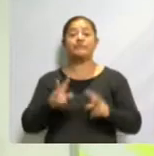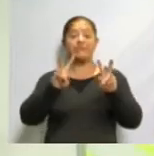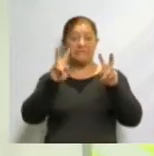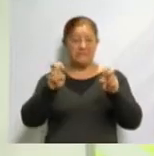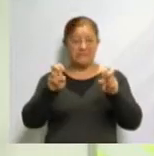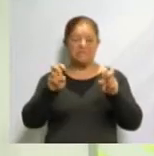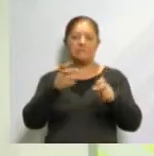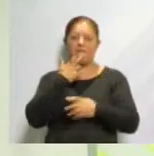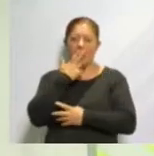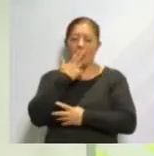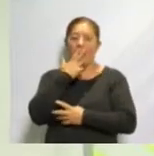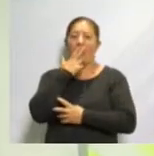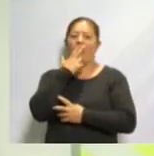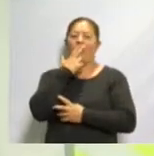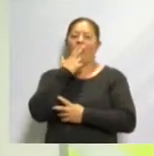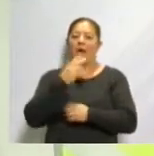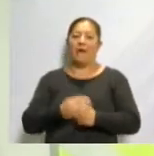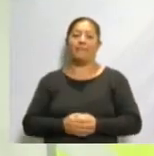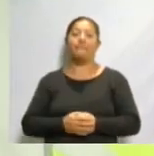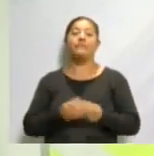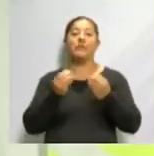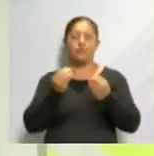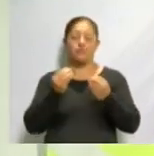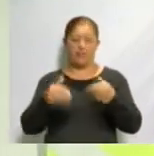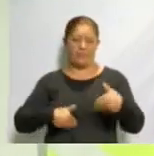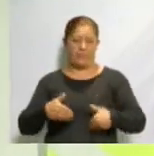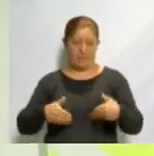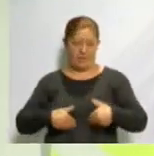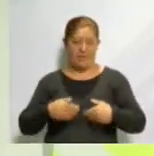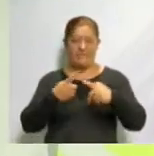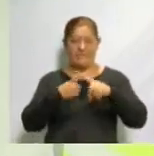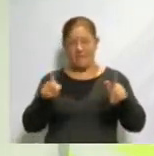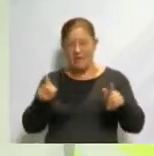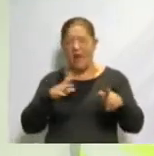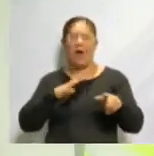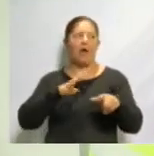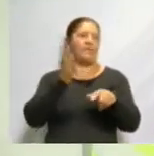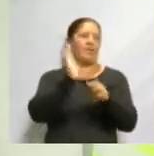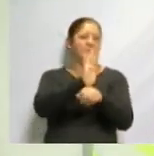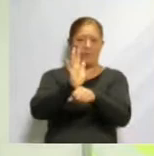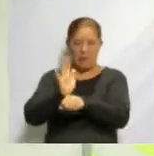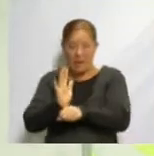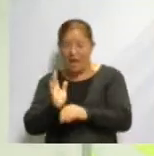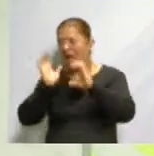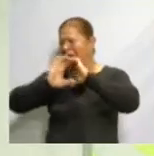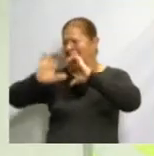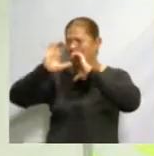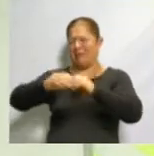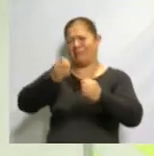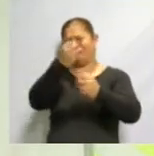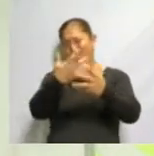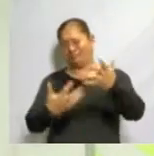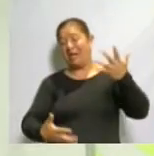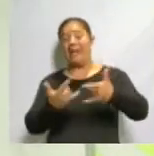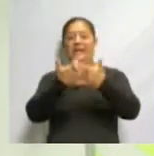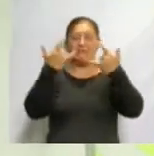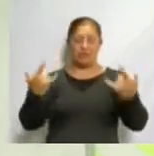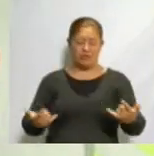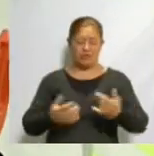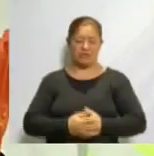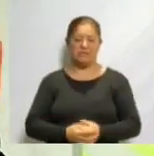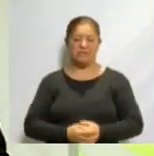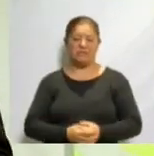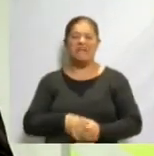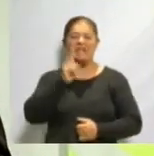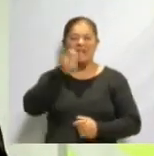inspiración para varias obras literarias, para filmes cinematográficos, canciones y algunos cuantos relatos. Me refiero